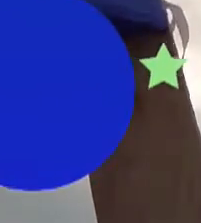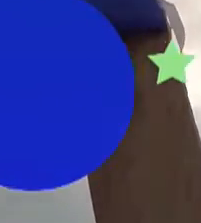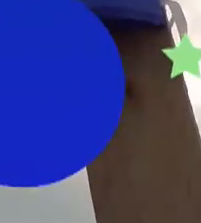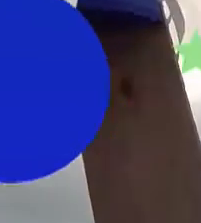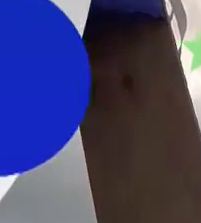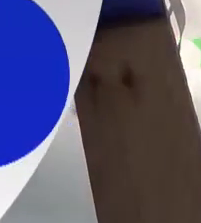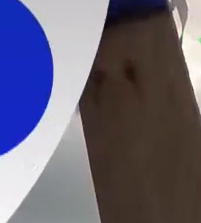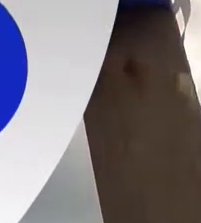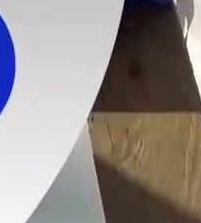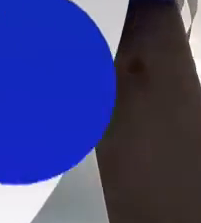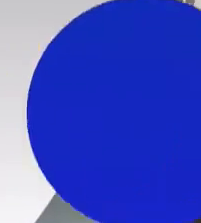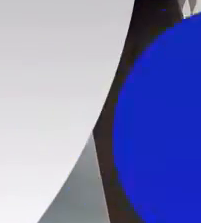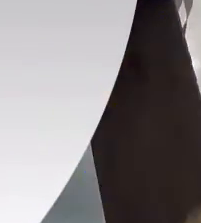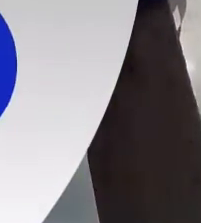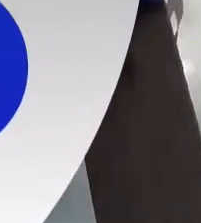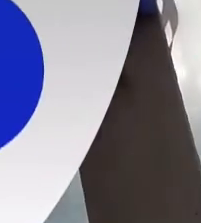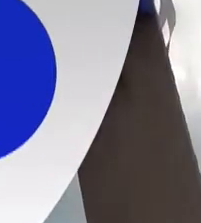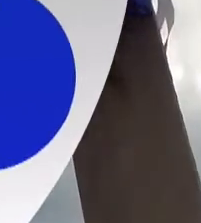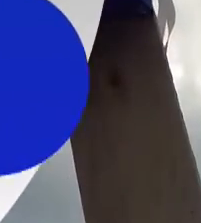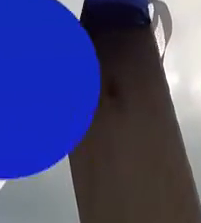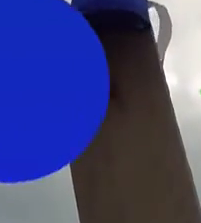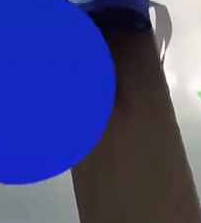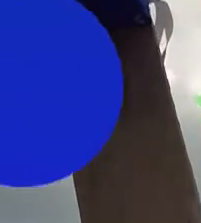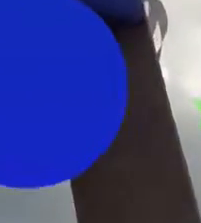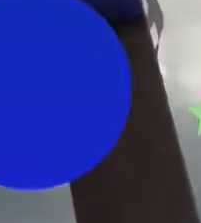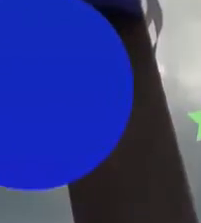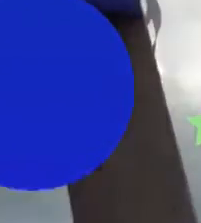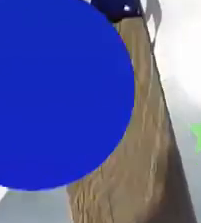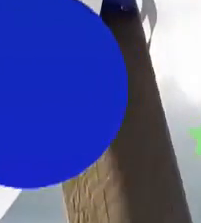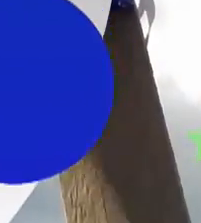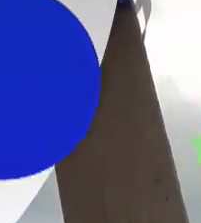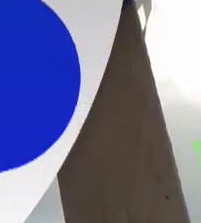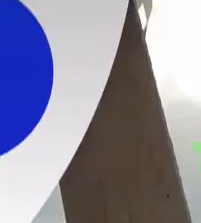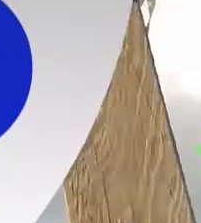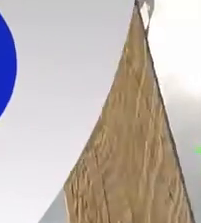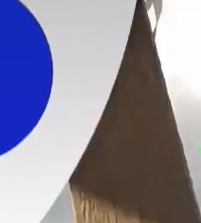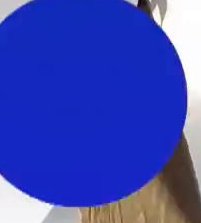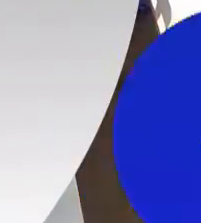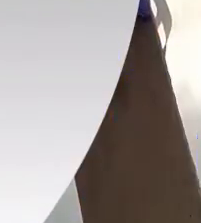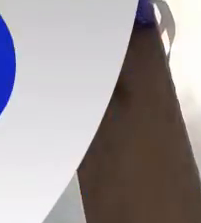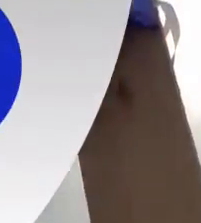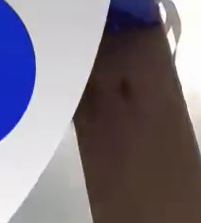Cabañas nació en Tegucigalpa el 9 de junio de 1805.